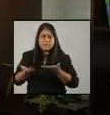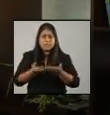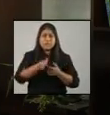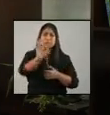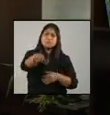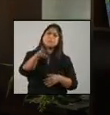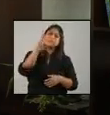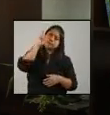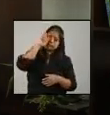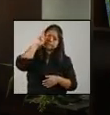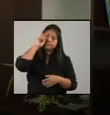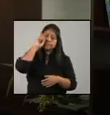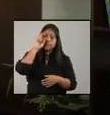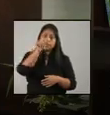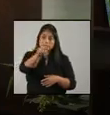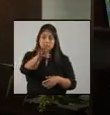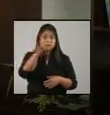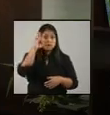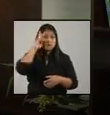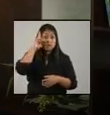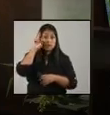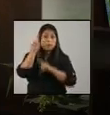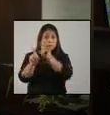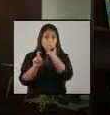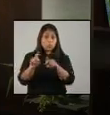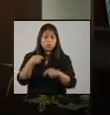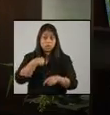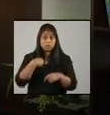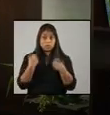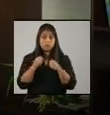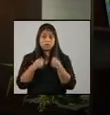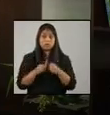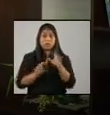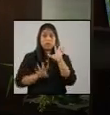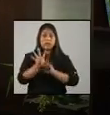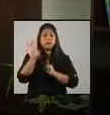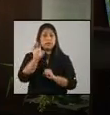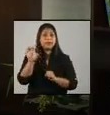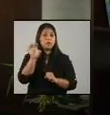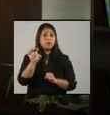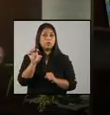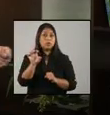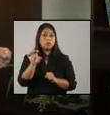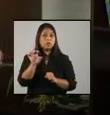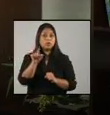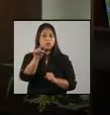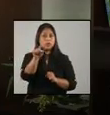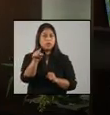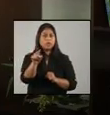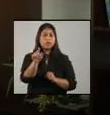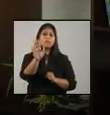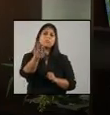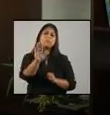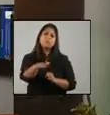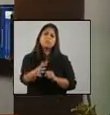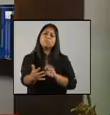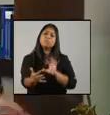algo, se recuerdan la pregunta que hice el 14 de enero, ¿y si nos unimos?